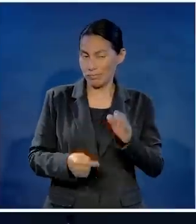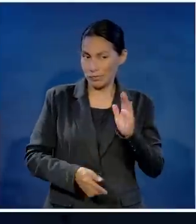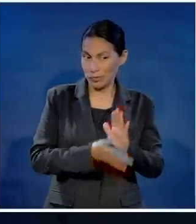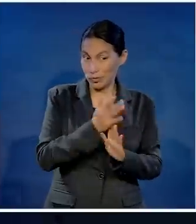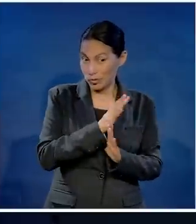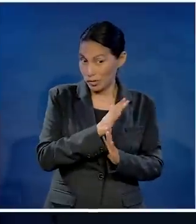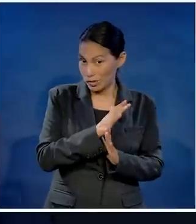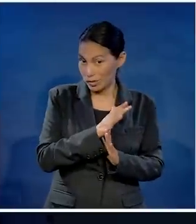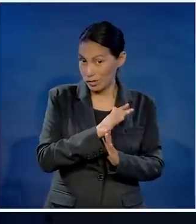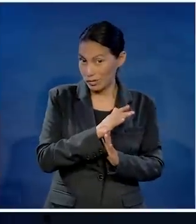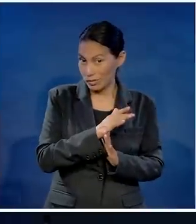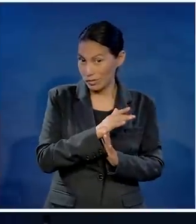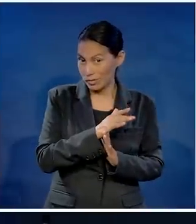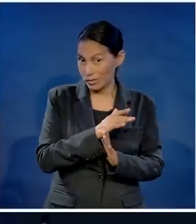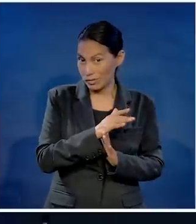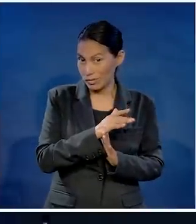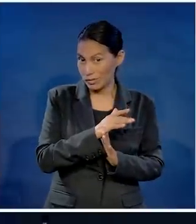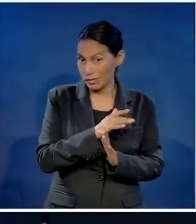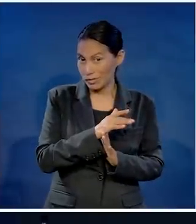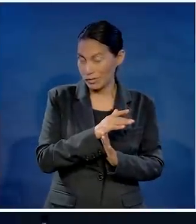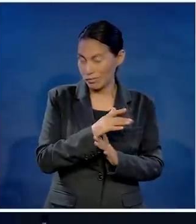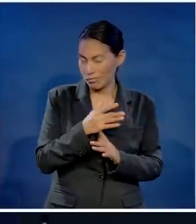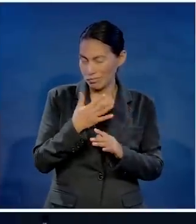yo salí de allí